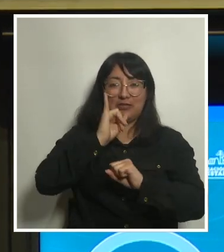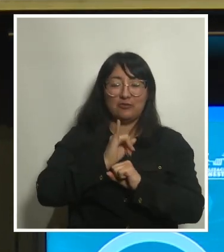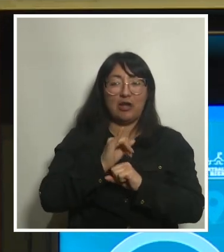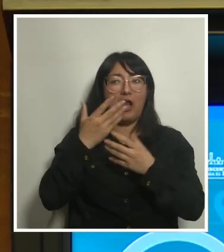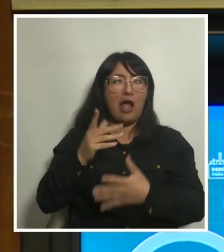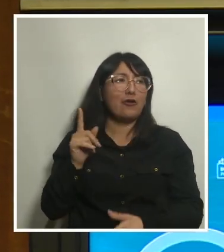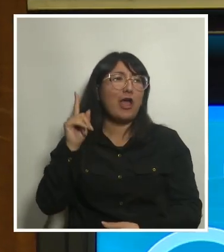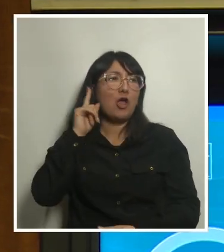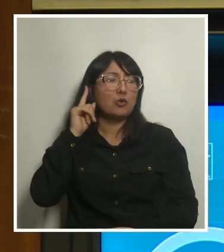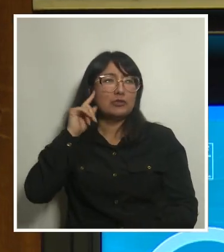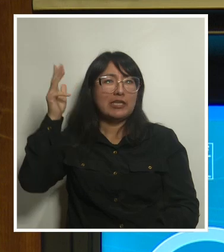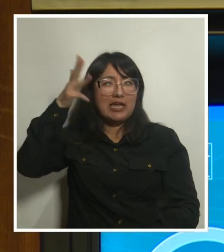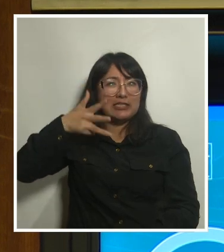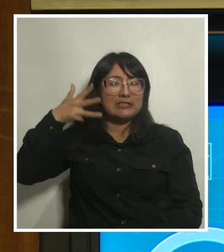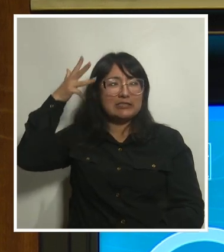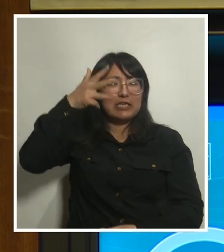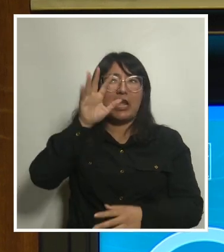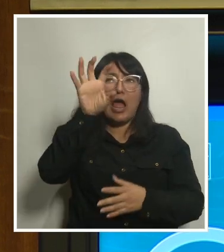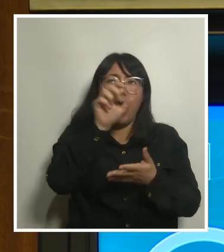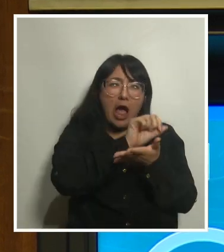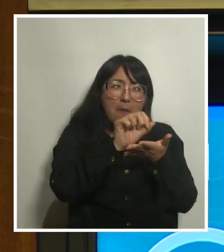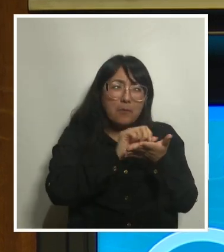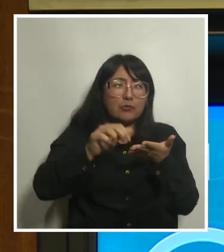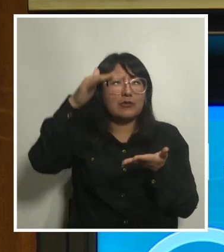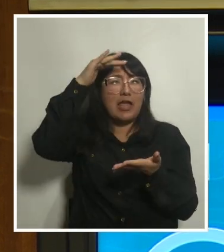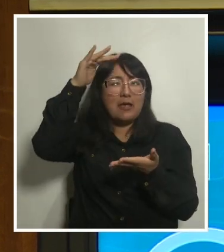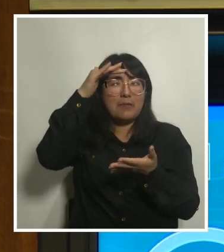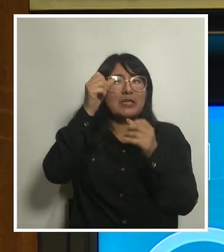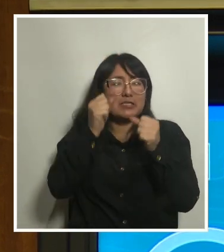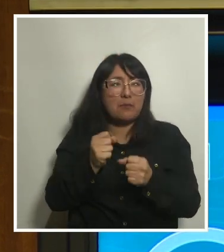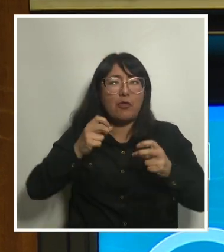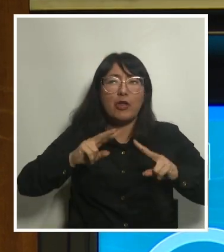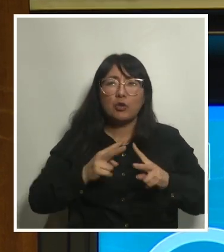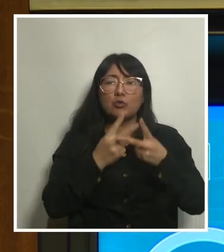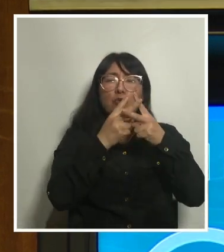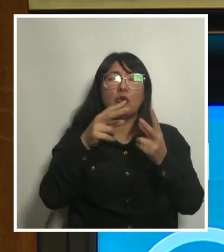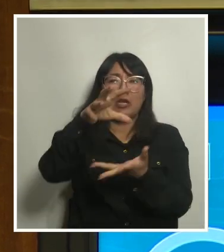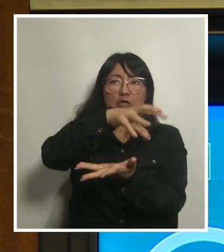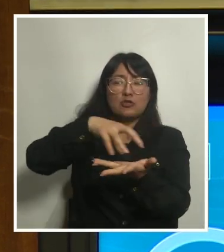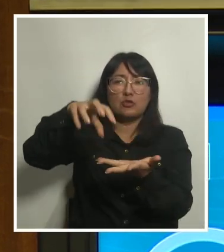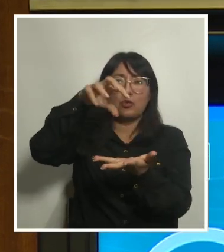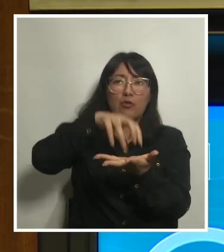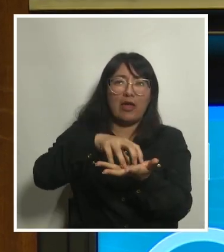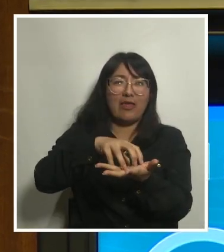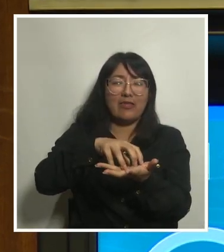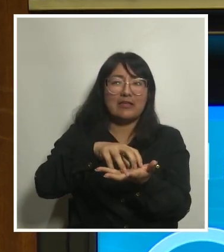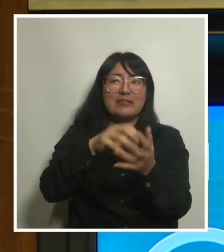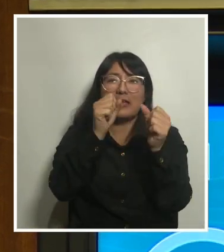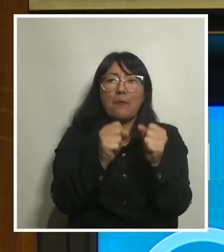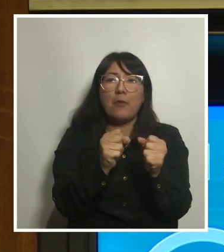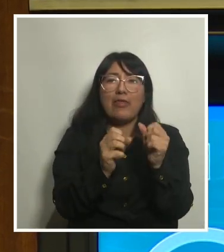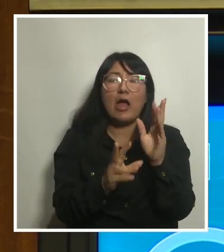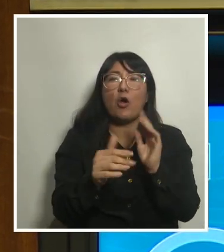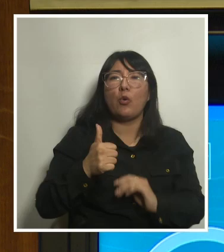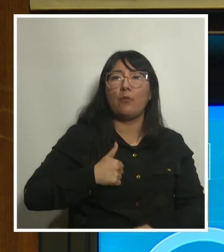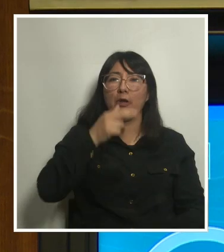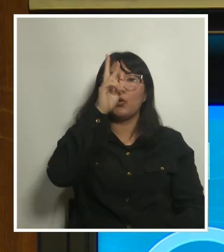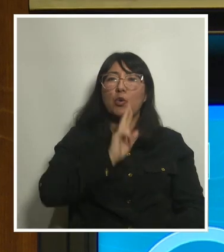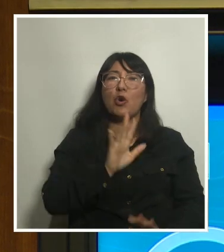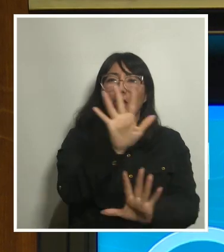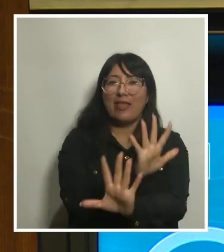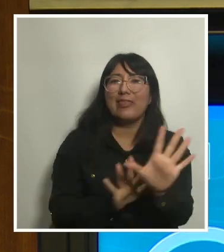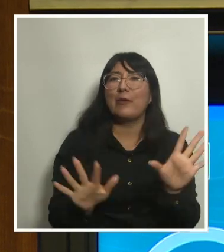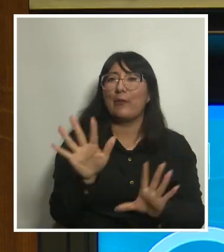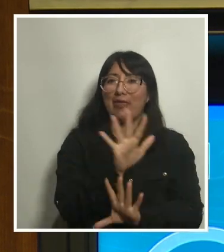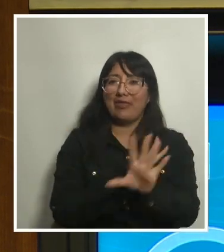a escuchar la charla Apuntes y experiencias para construir ciudades cuidadoras. ¡Qué buen título!